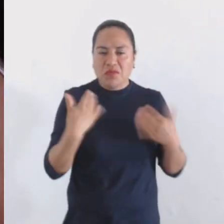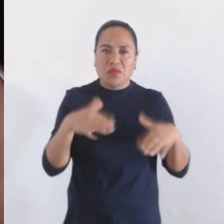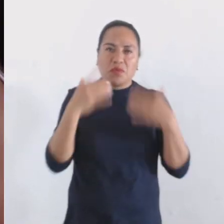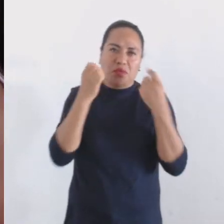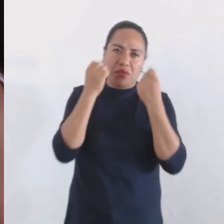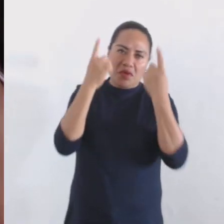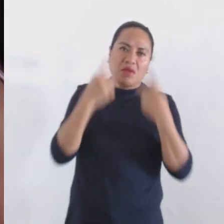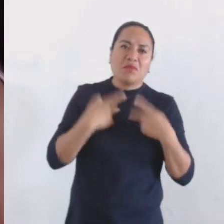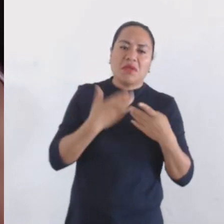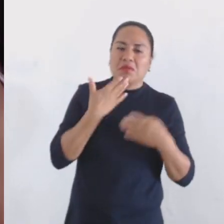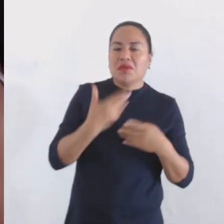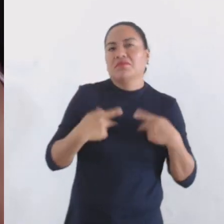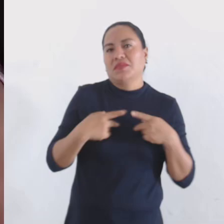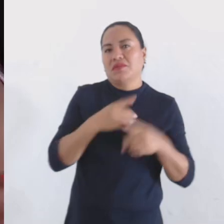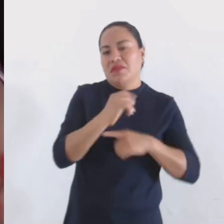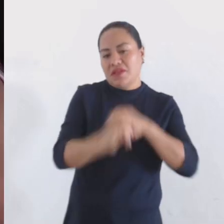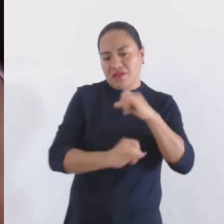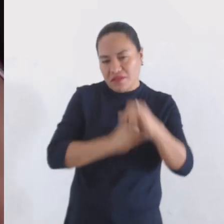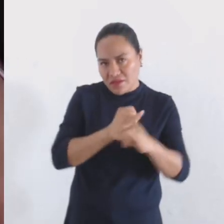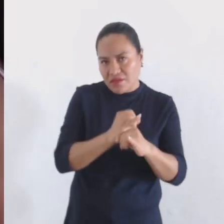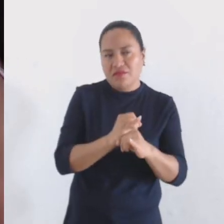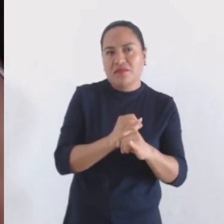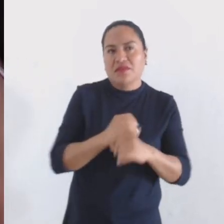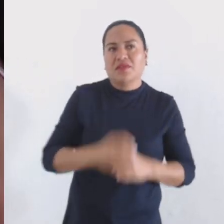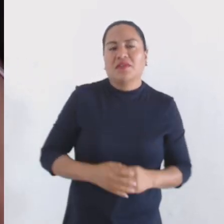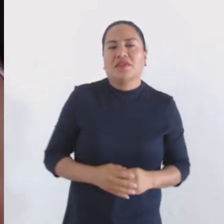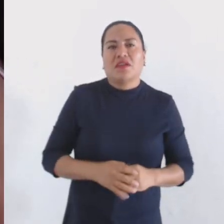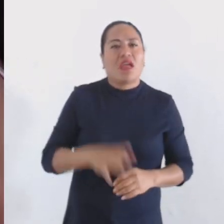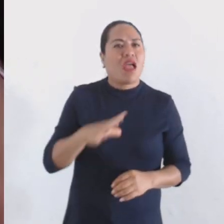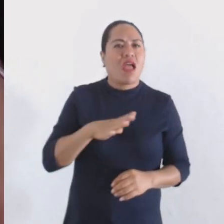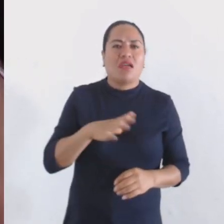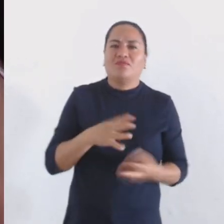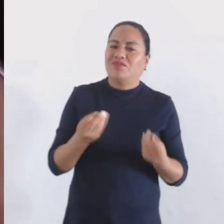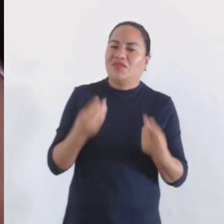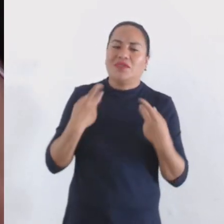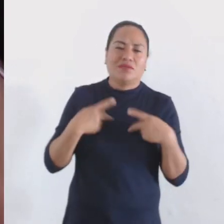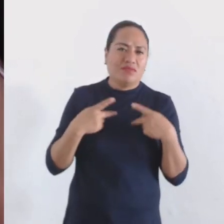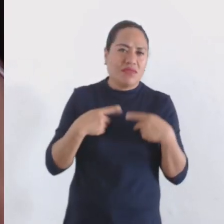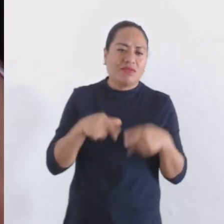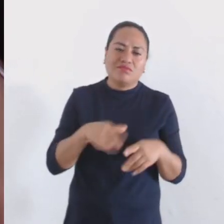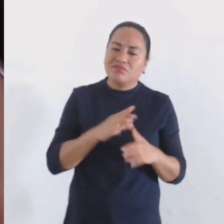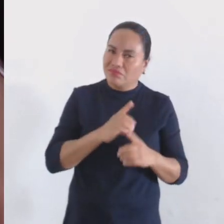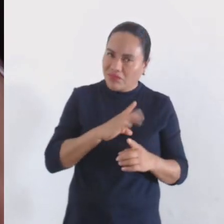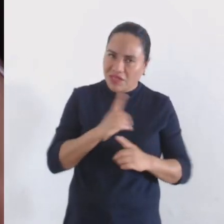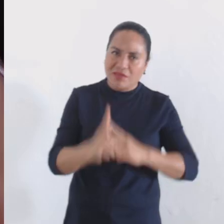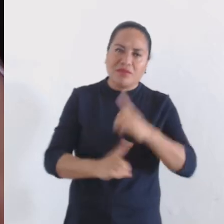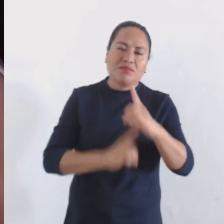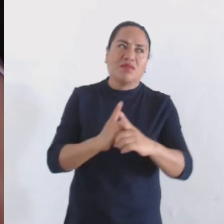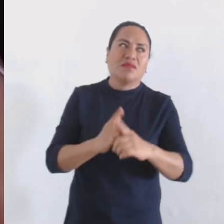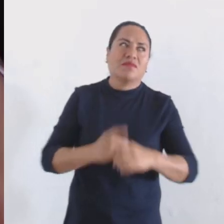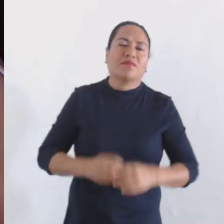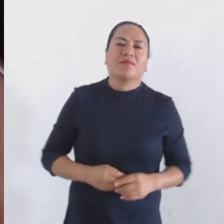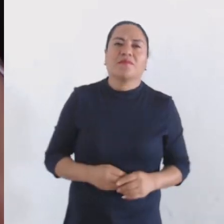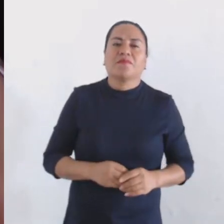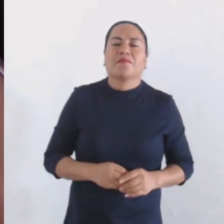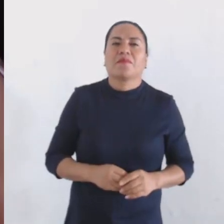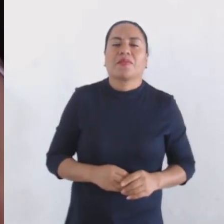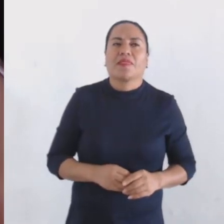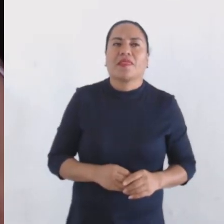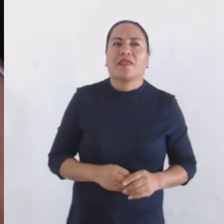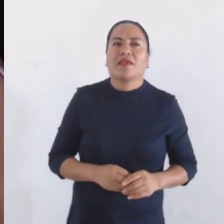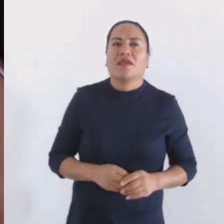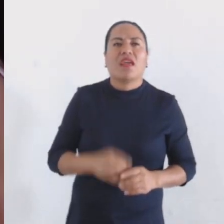internacional, a nivel nacional, vamos, hay muchísimos que contar. Sabemos que son